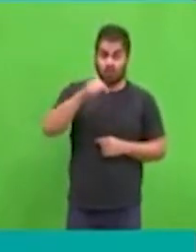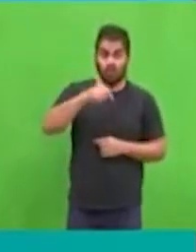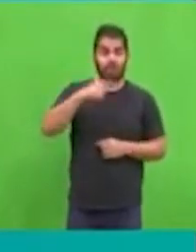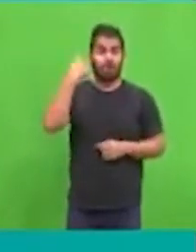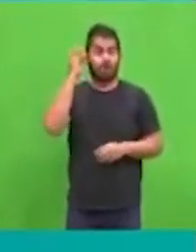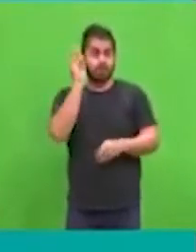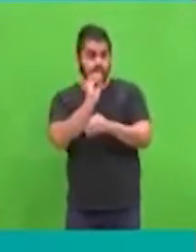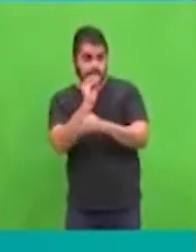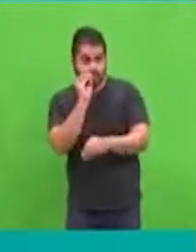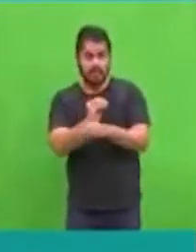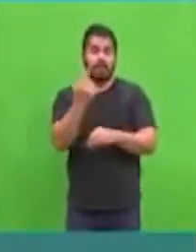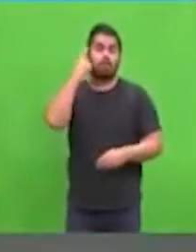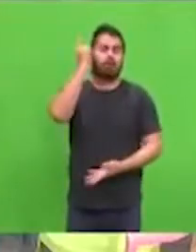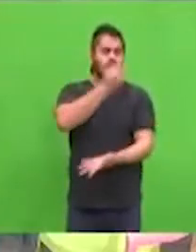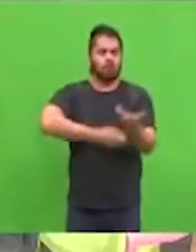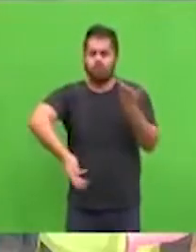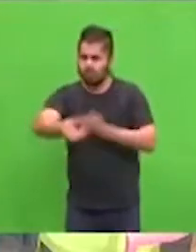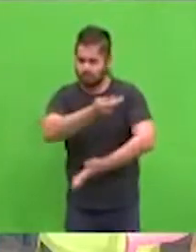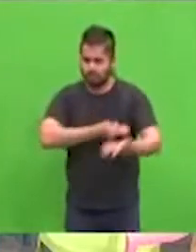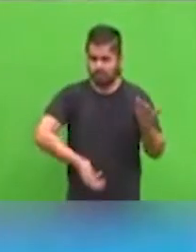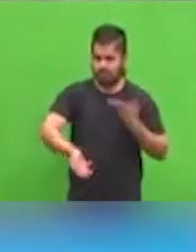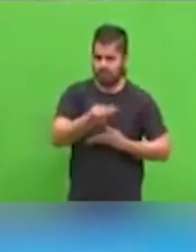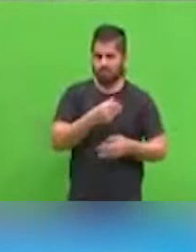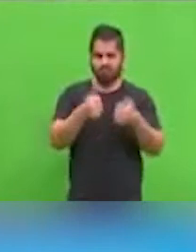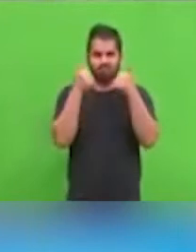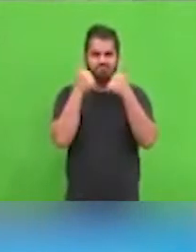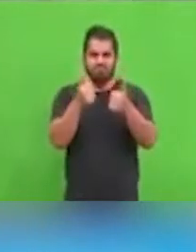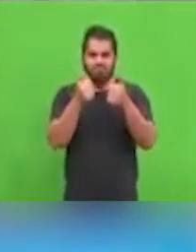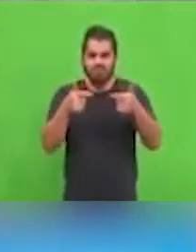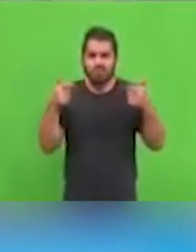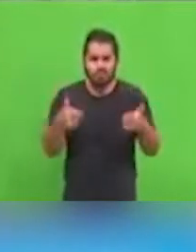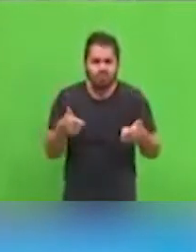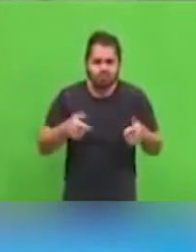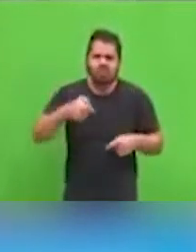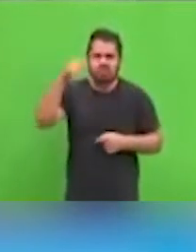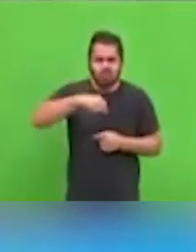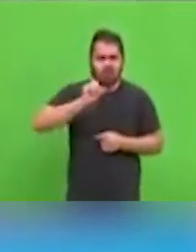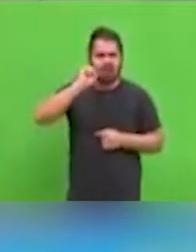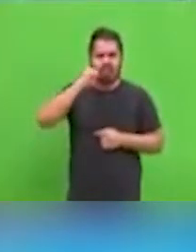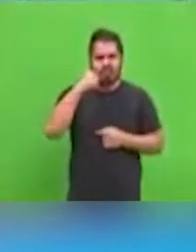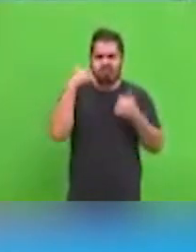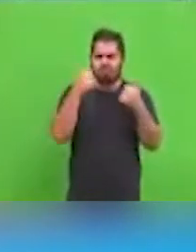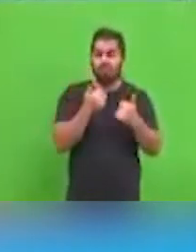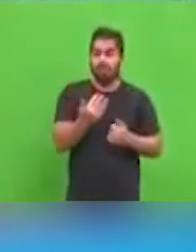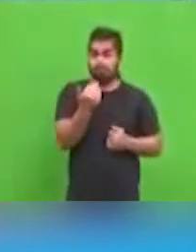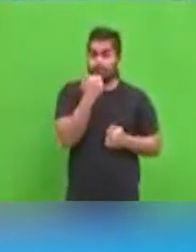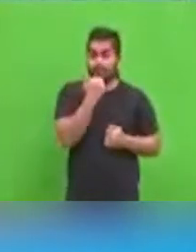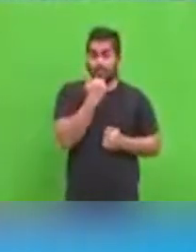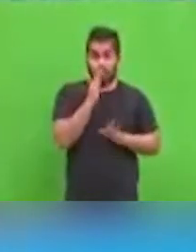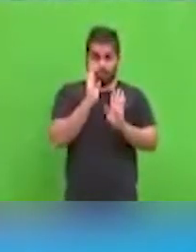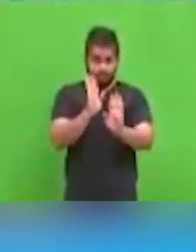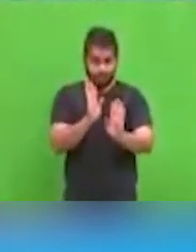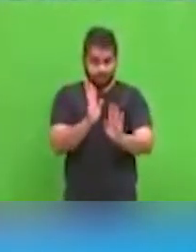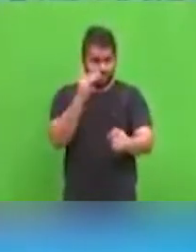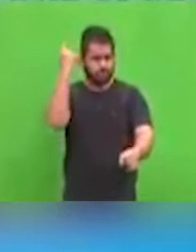transmisión de Paraguay TV a todo el país vamos a llegar a todos los niños, hoy Paraguay TV está solamente en Asunción Central y Alto Paraná, y nuestro